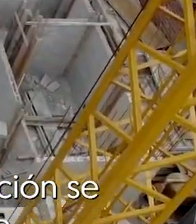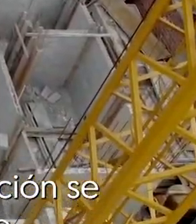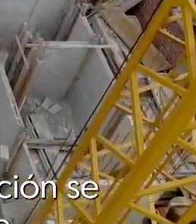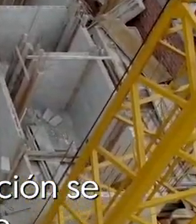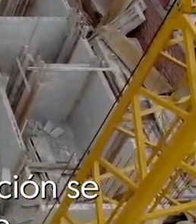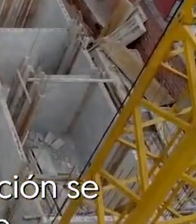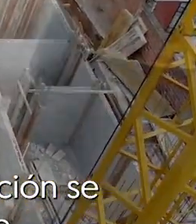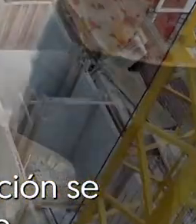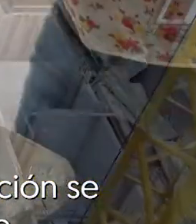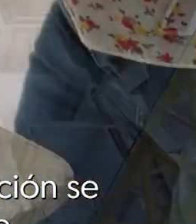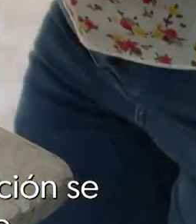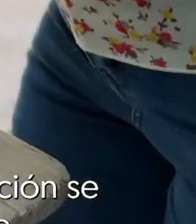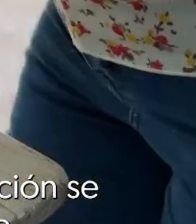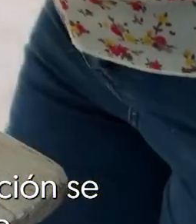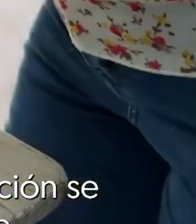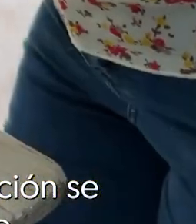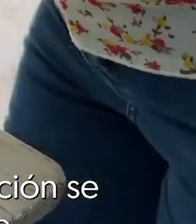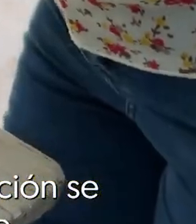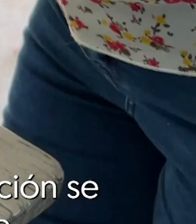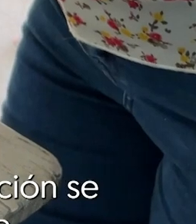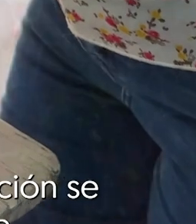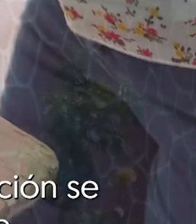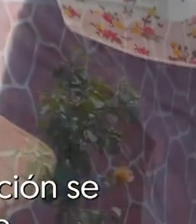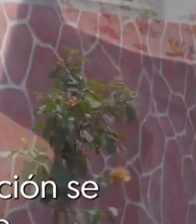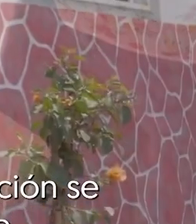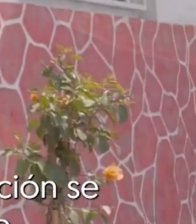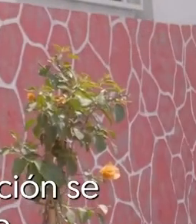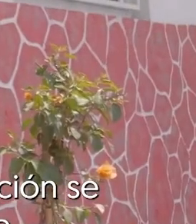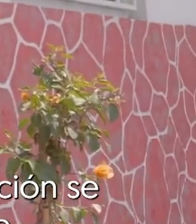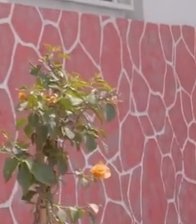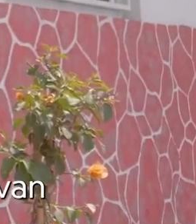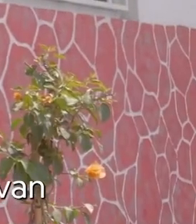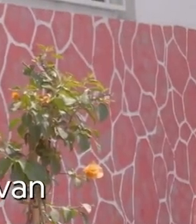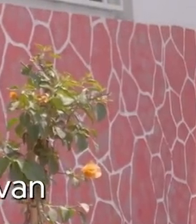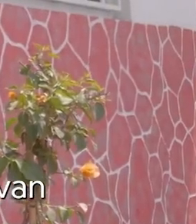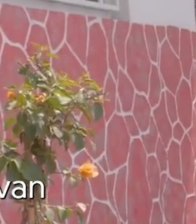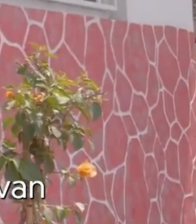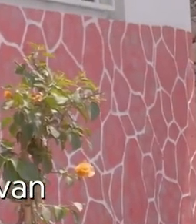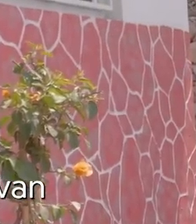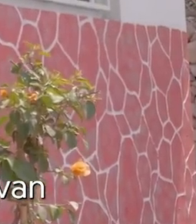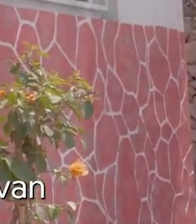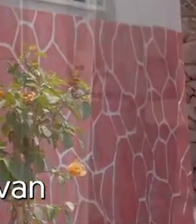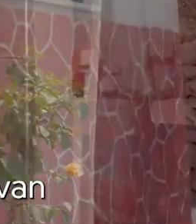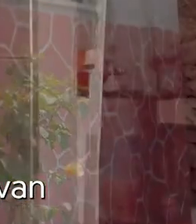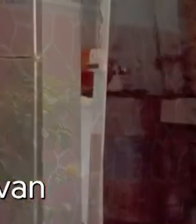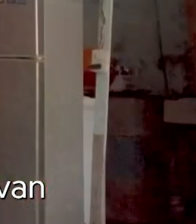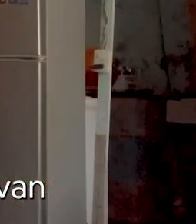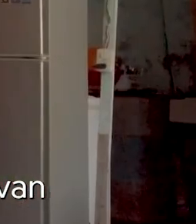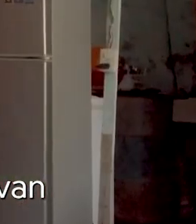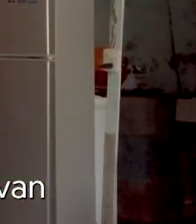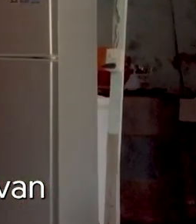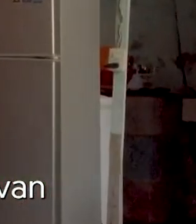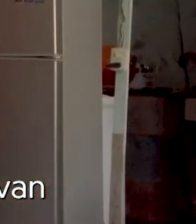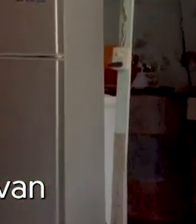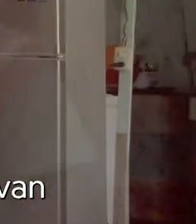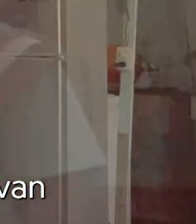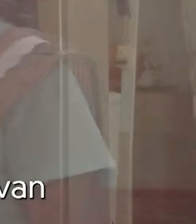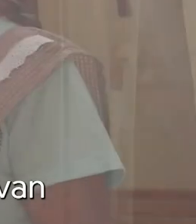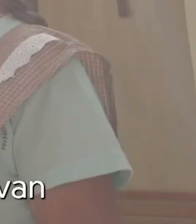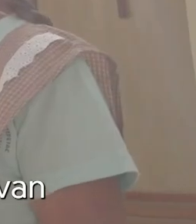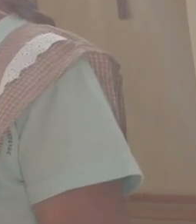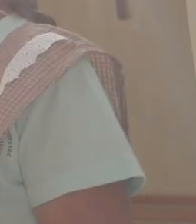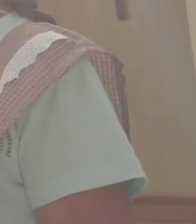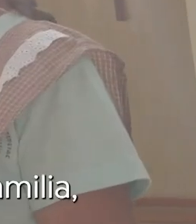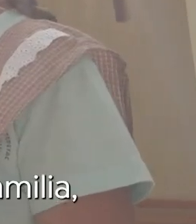construcción y escrituración se enfocará a atender principalmente a personas de bajos ingresos que vivan en zonas